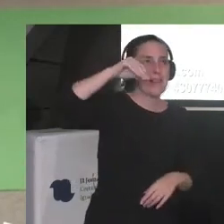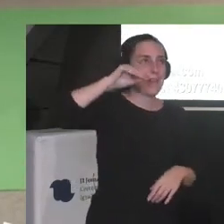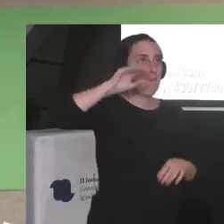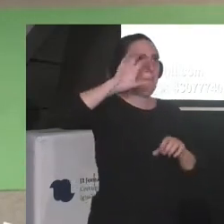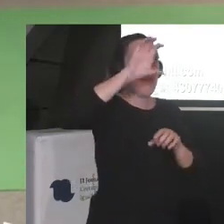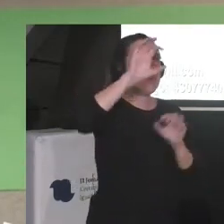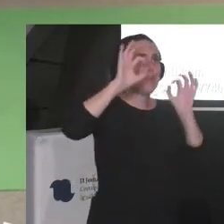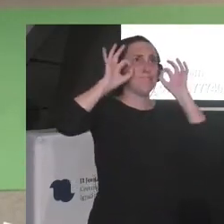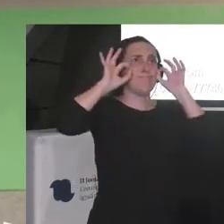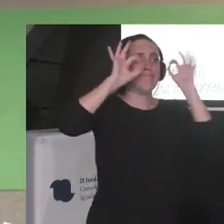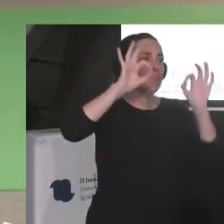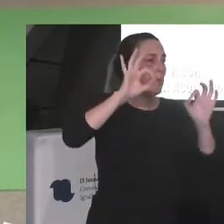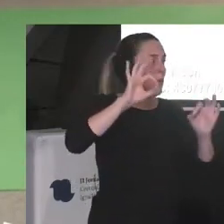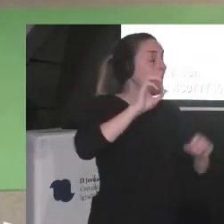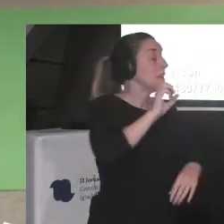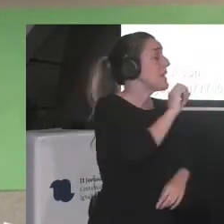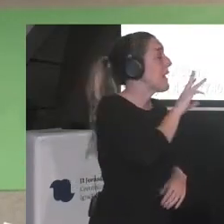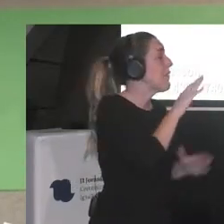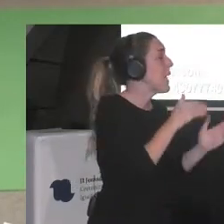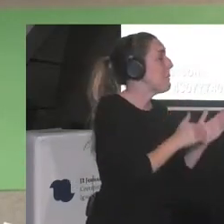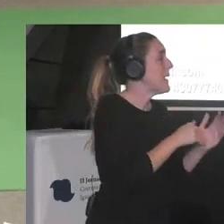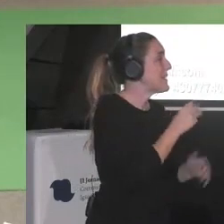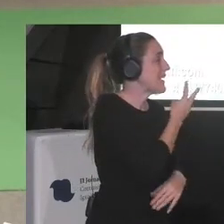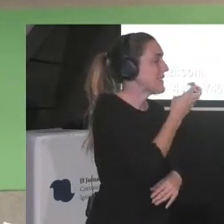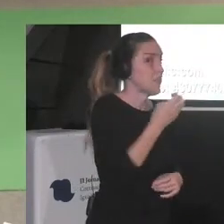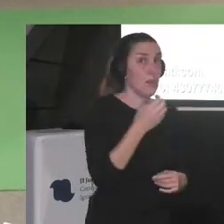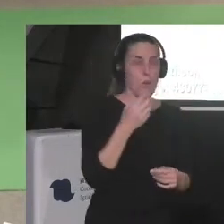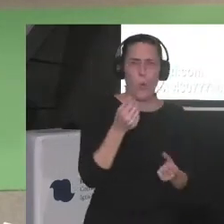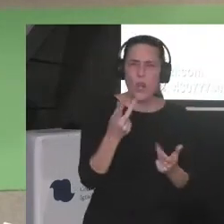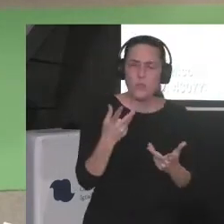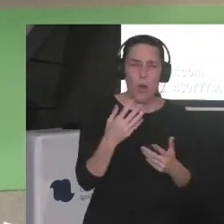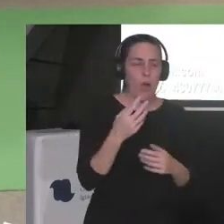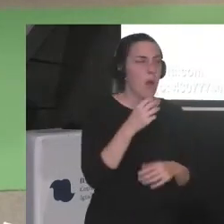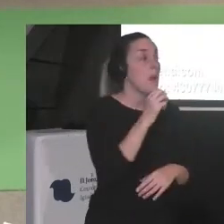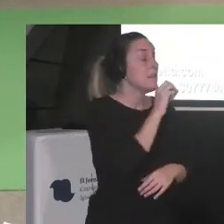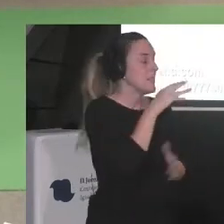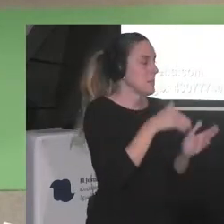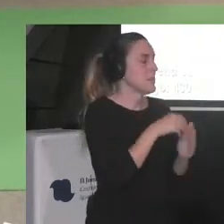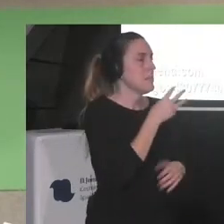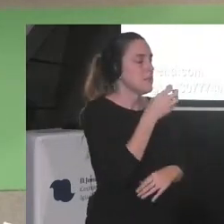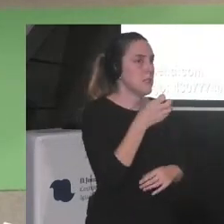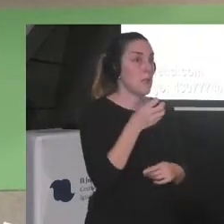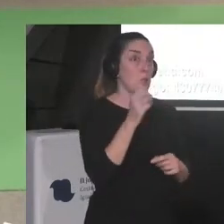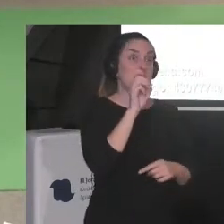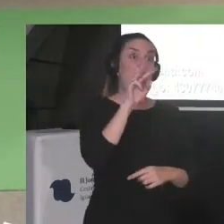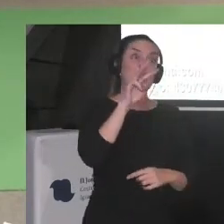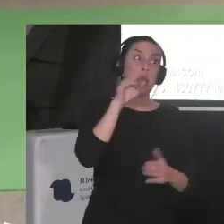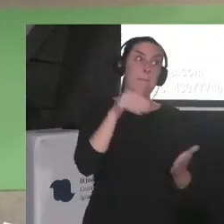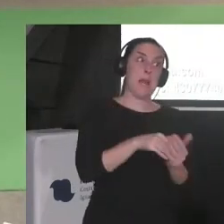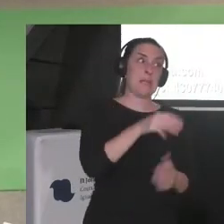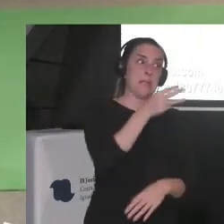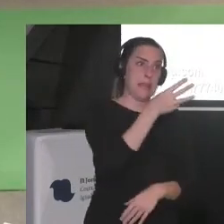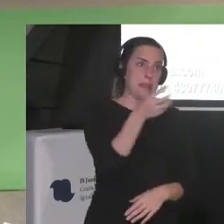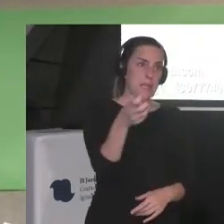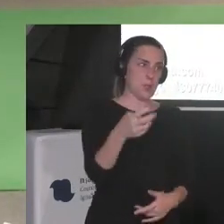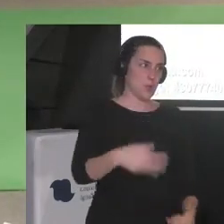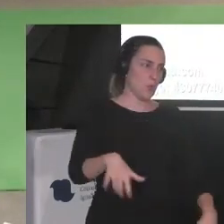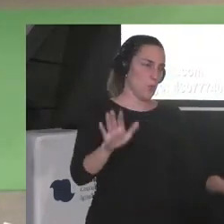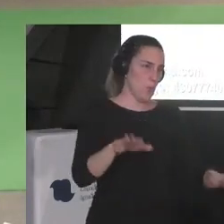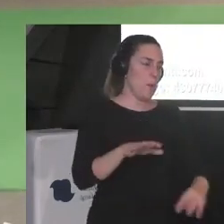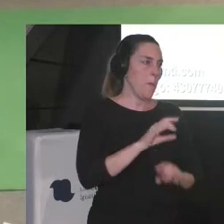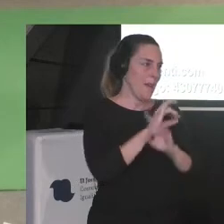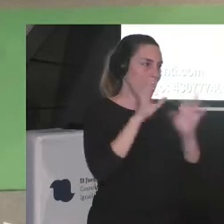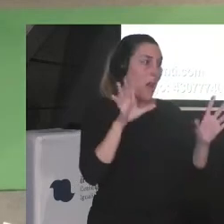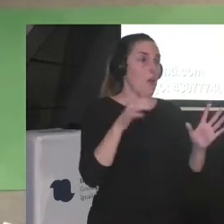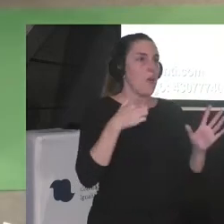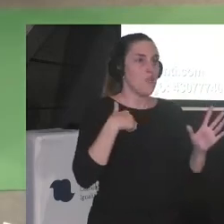que de ahí ¿cuánto? ay gracias 13.300 este porque yo obviamente en